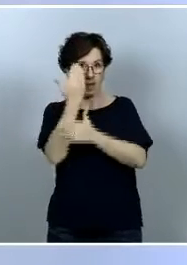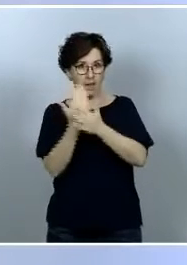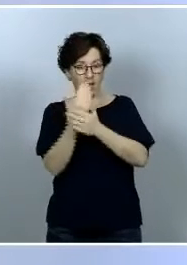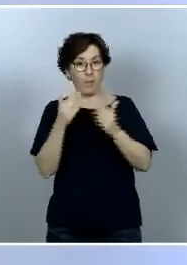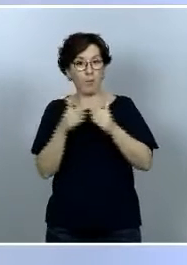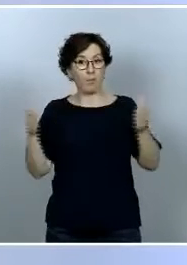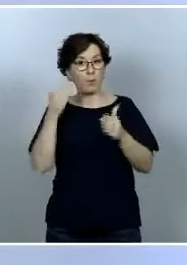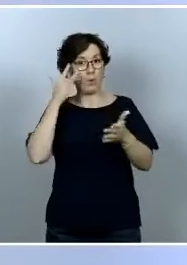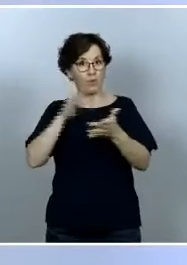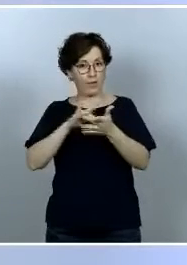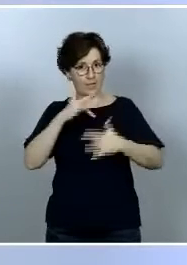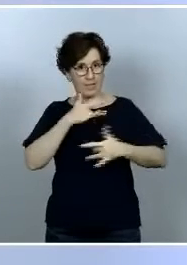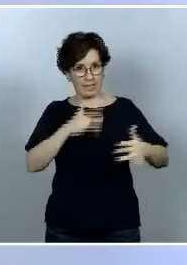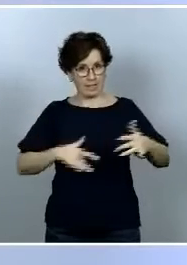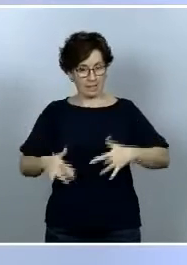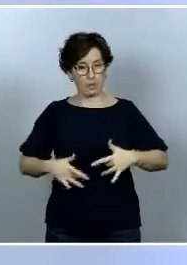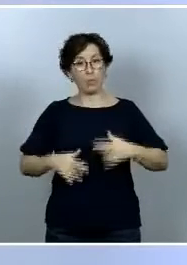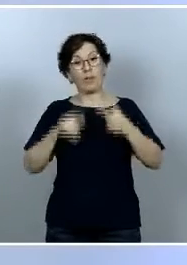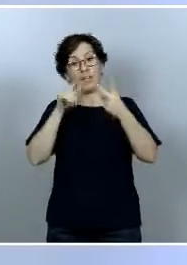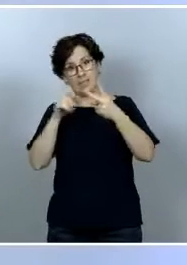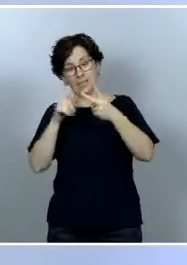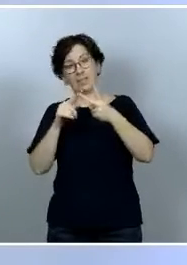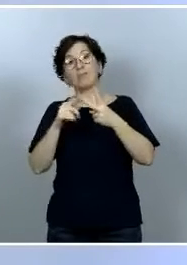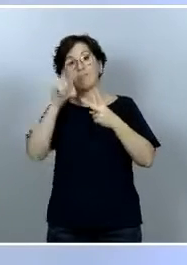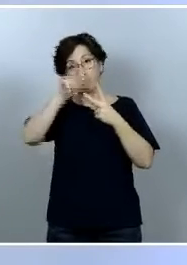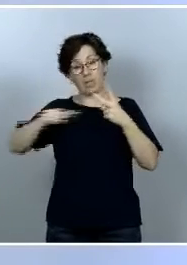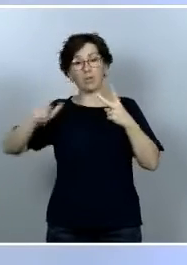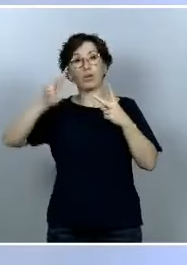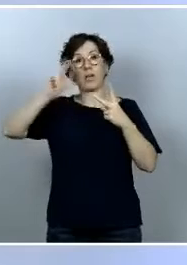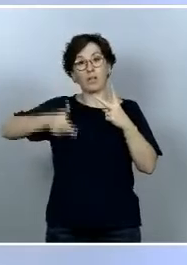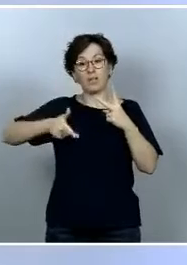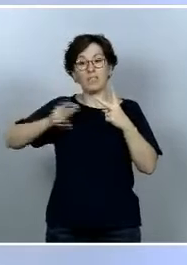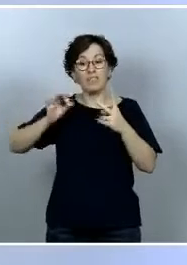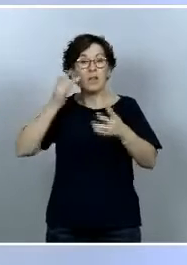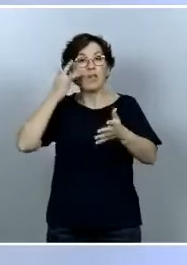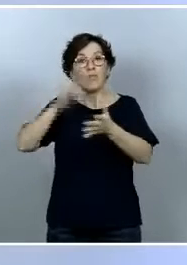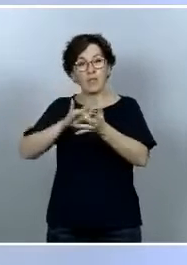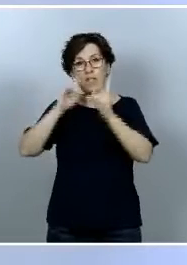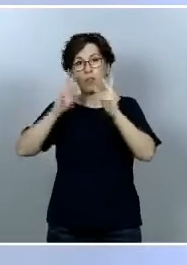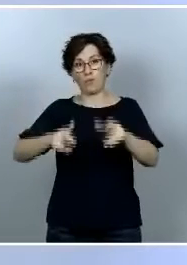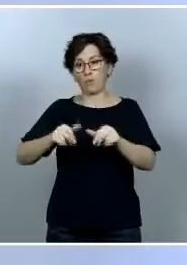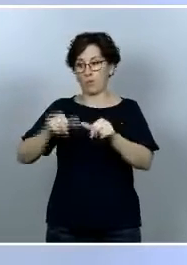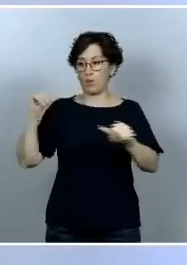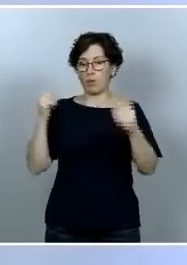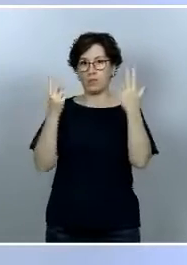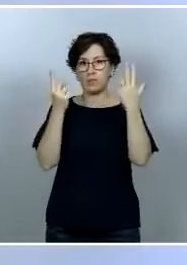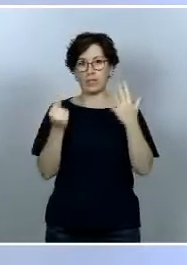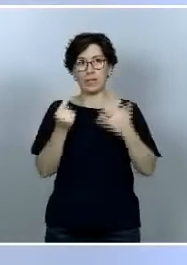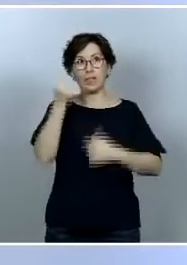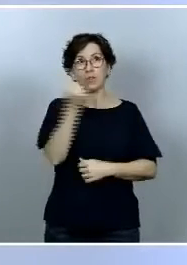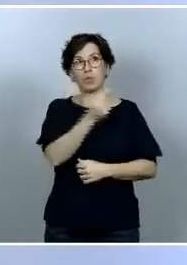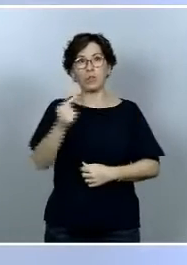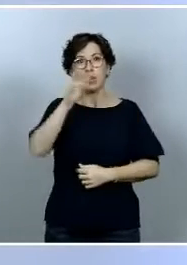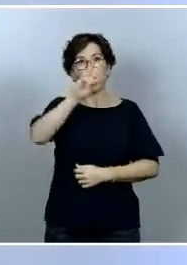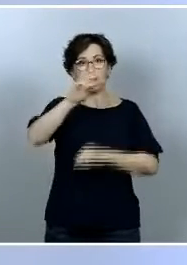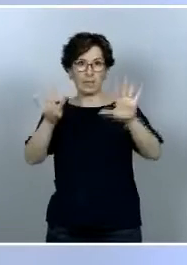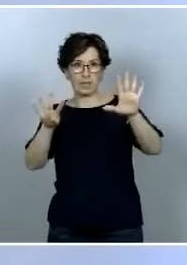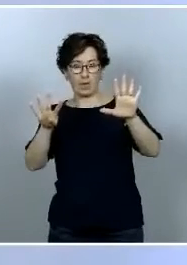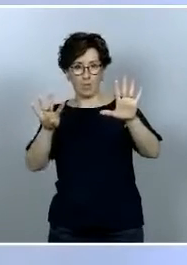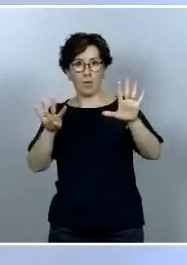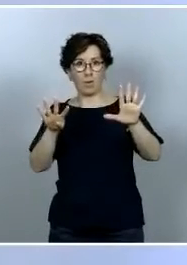personas que lamentablemente han fallecido por fecha de defunción en los últimos siete días. Eran 39 casos los que dimos a conocer ayer,